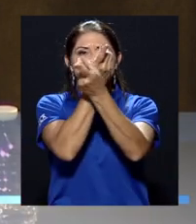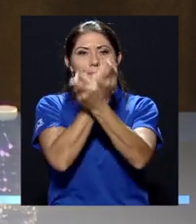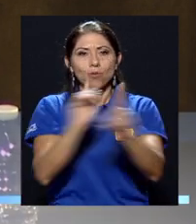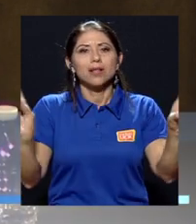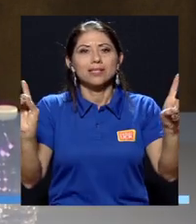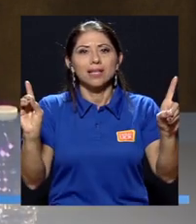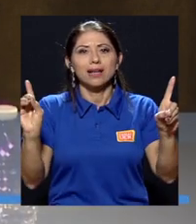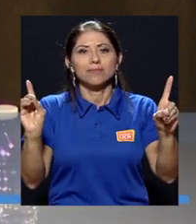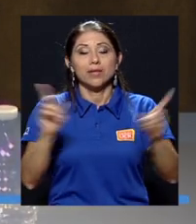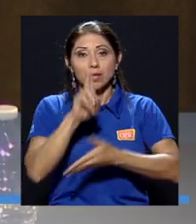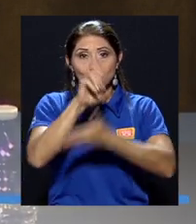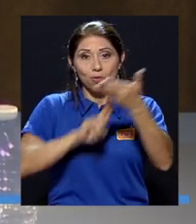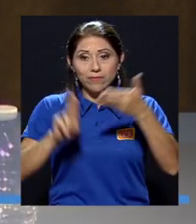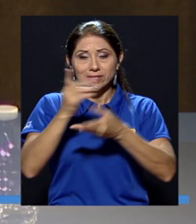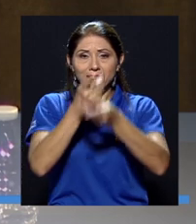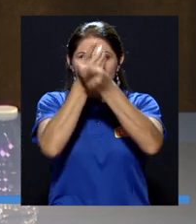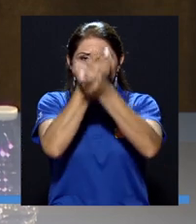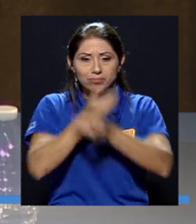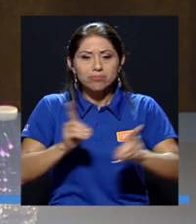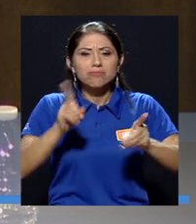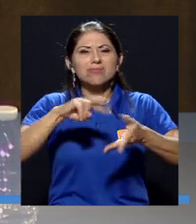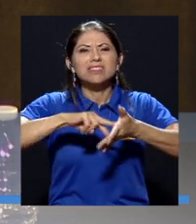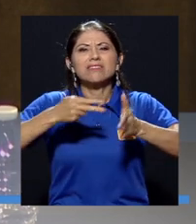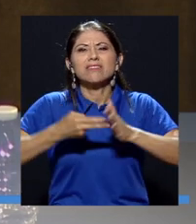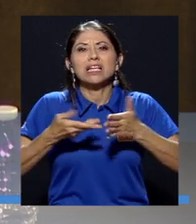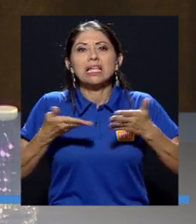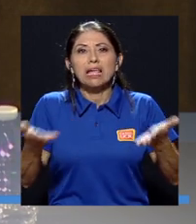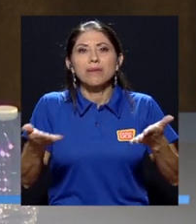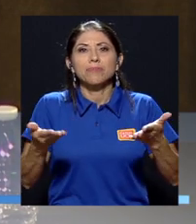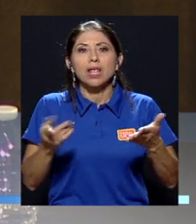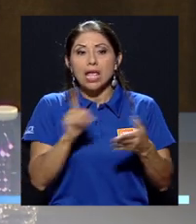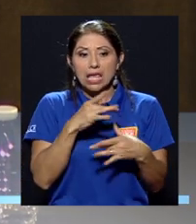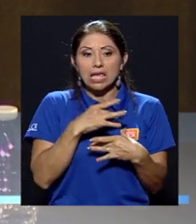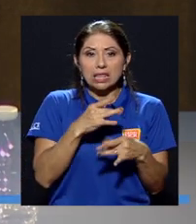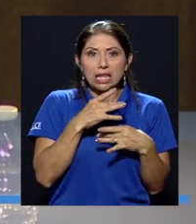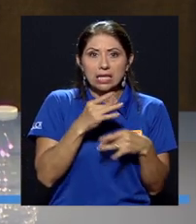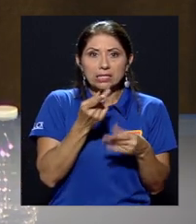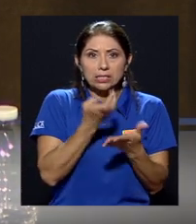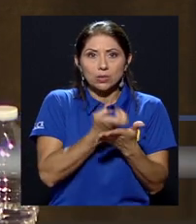democratización de la universidad tiene que consistir en desmercantilizarla,